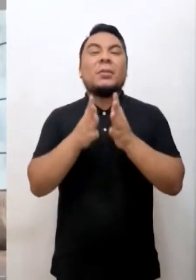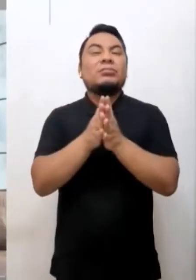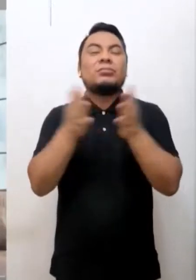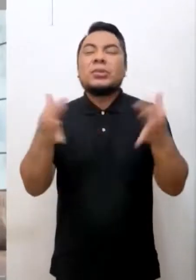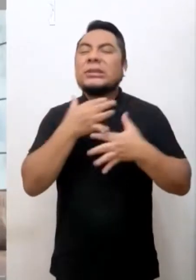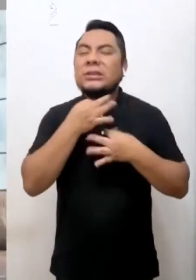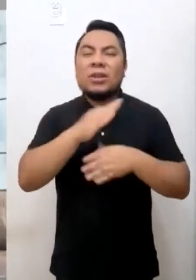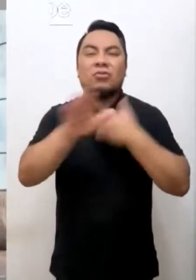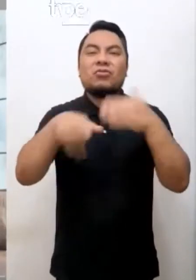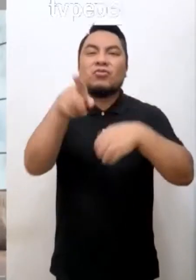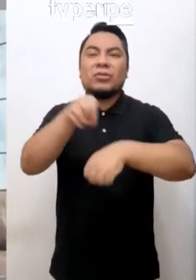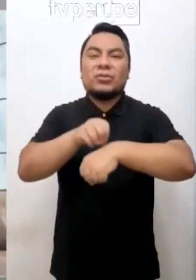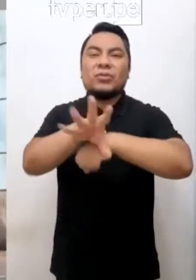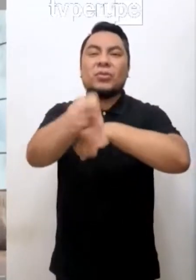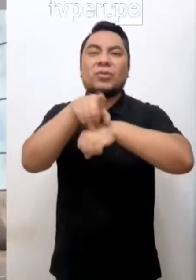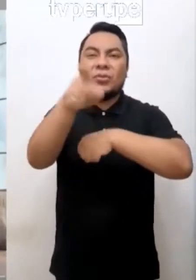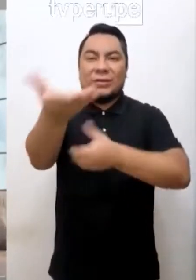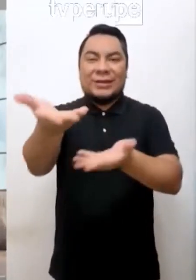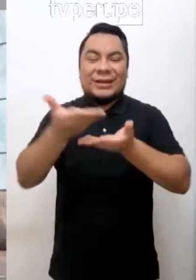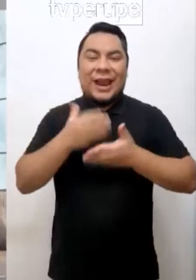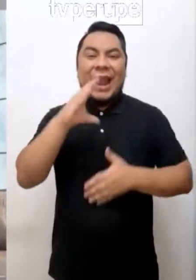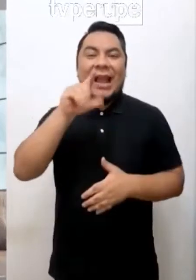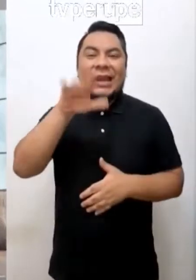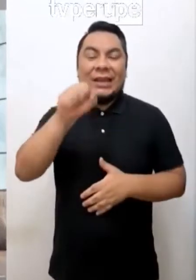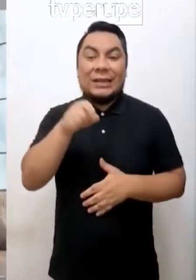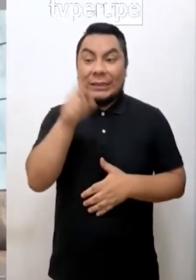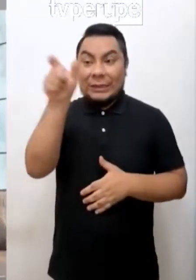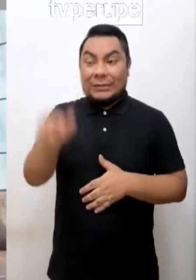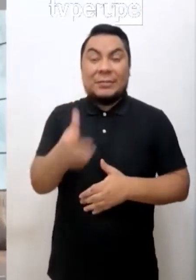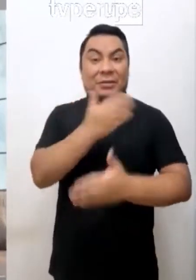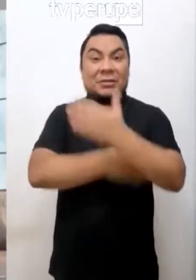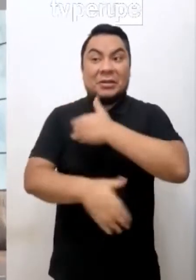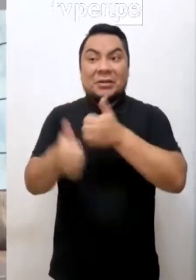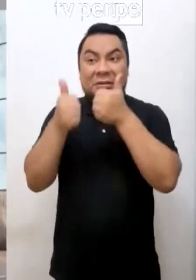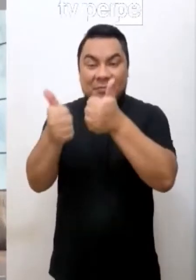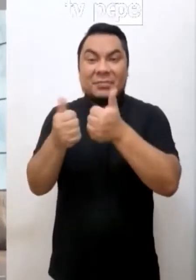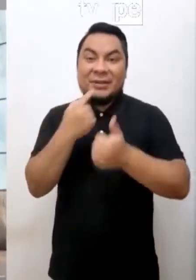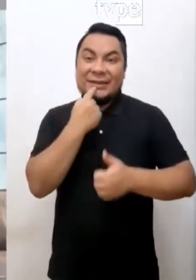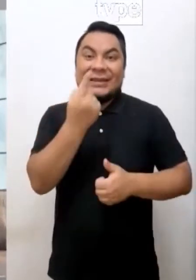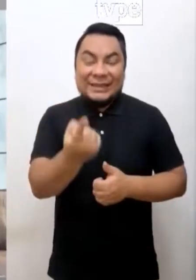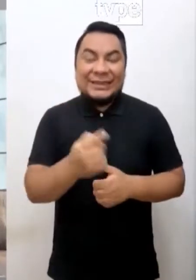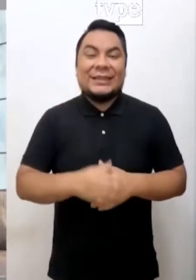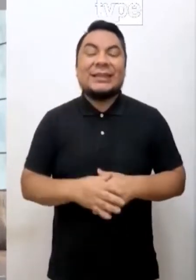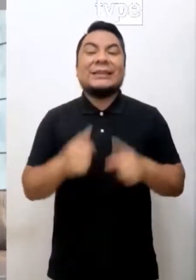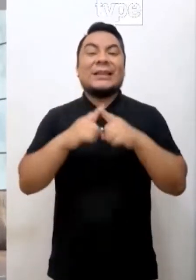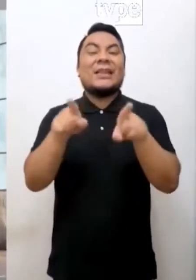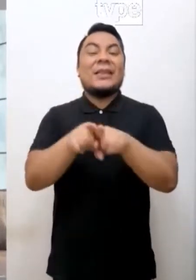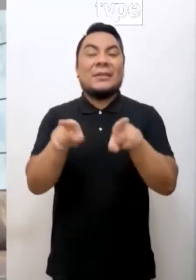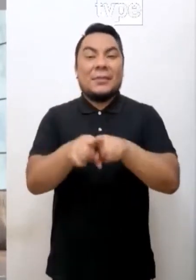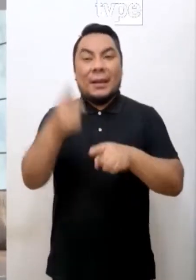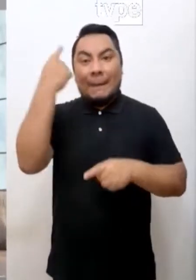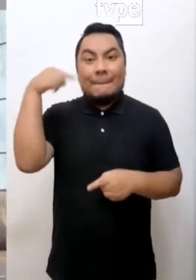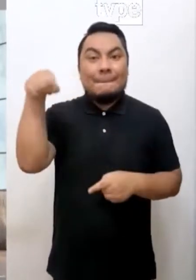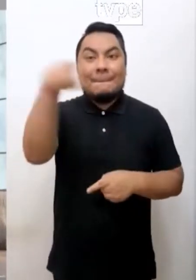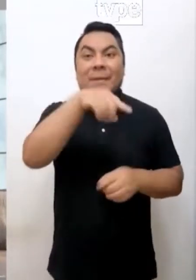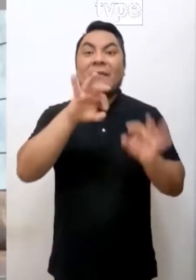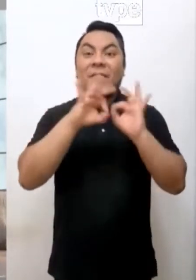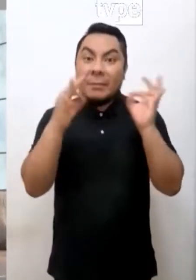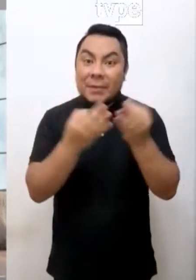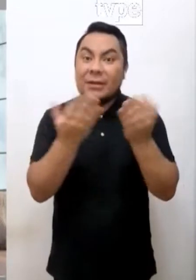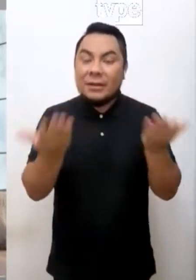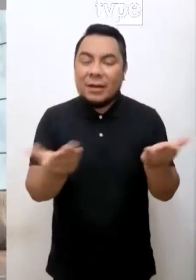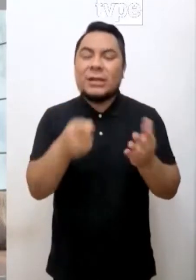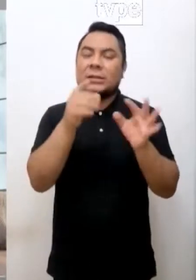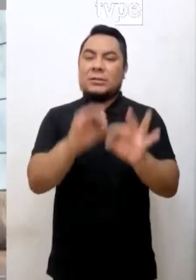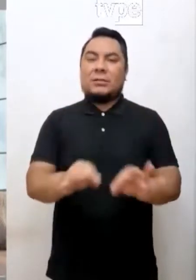Muy interesantes todas las recomendaciones que nos dio Carla, no solamente para la persona con discapacidad, como les dije hace un rato, sino también para la